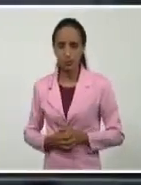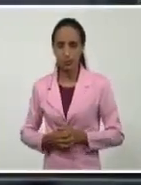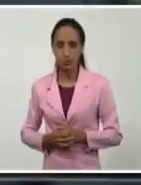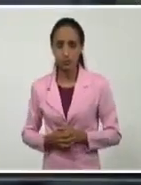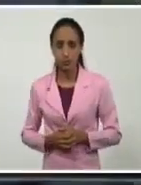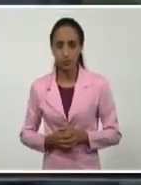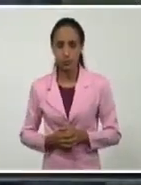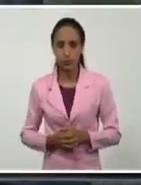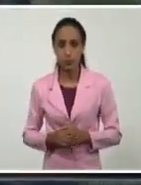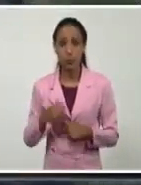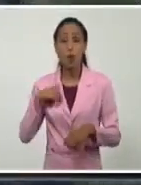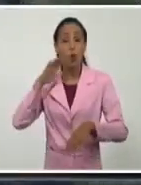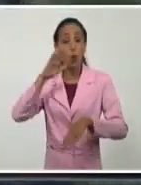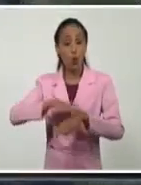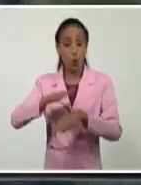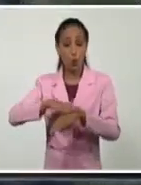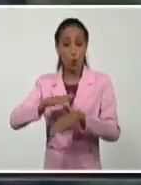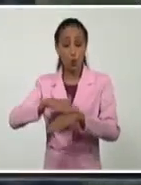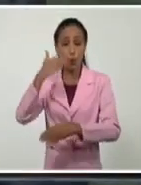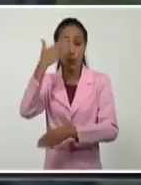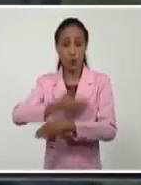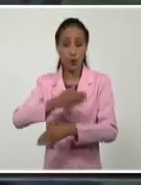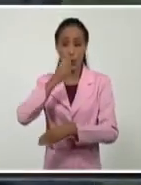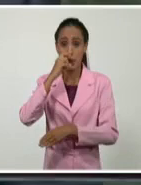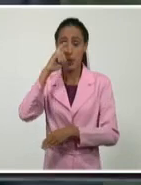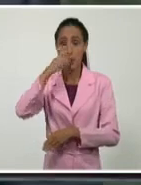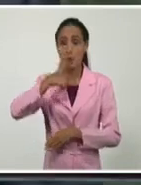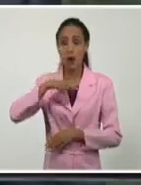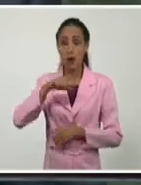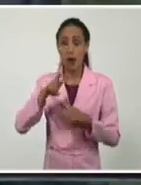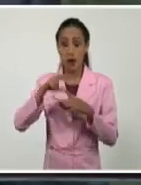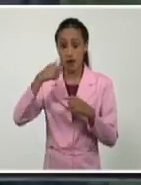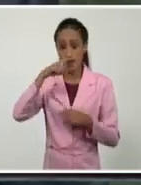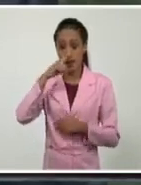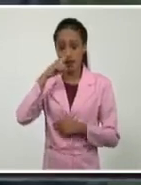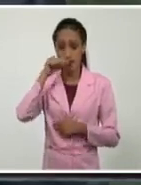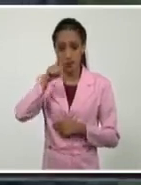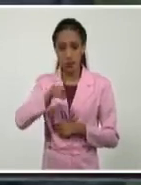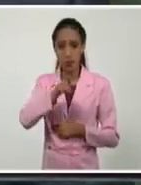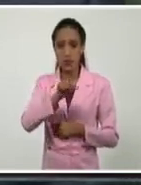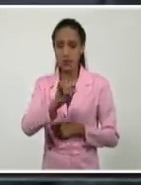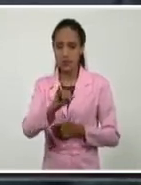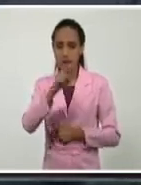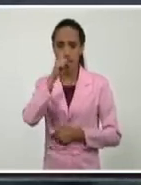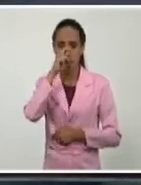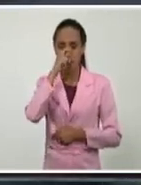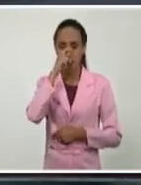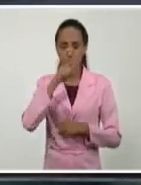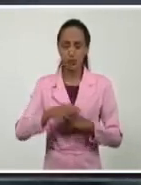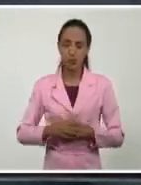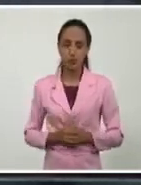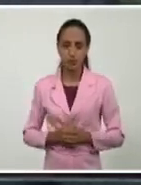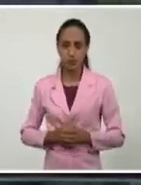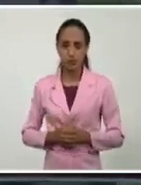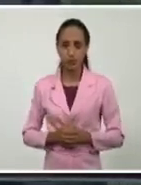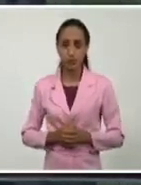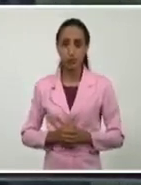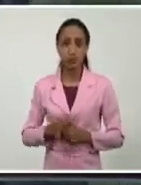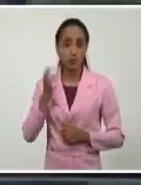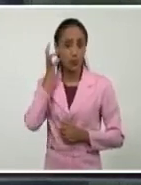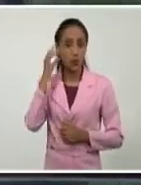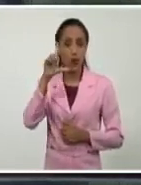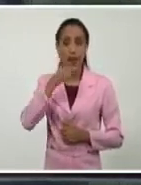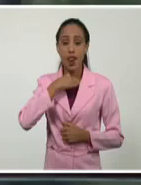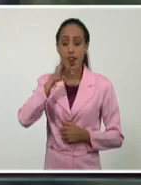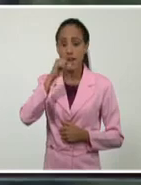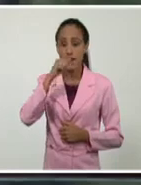bloqueo, Bryan González Santi Esteban, de 16 años, y Leidis Posada